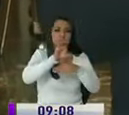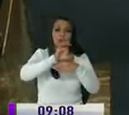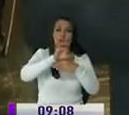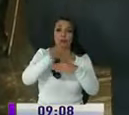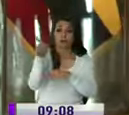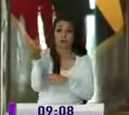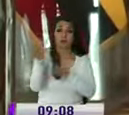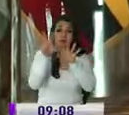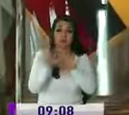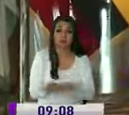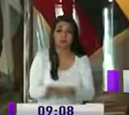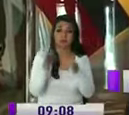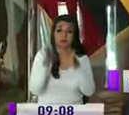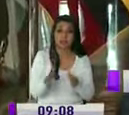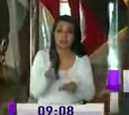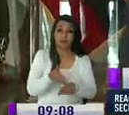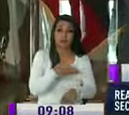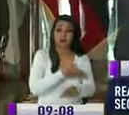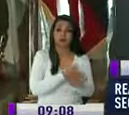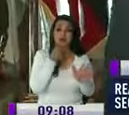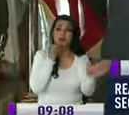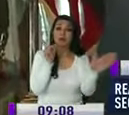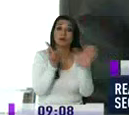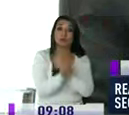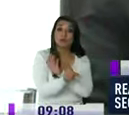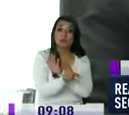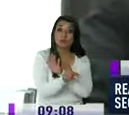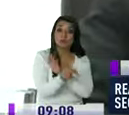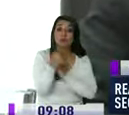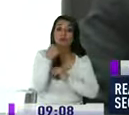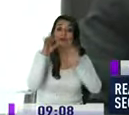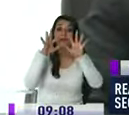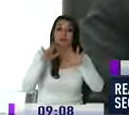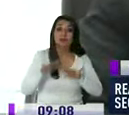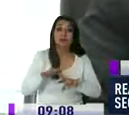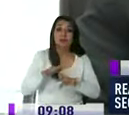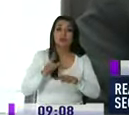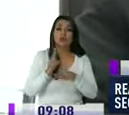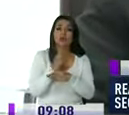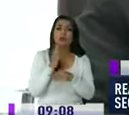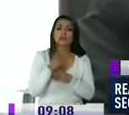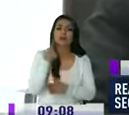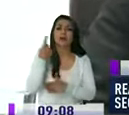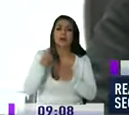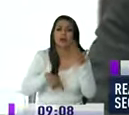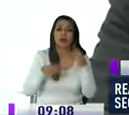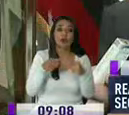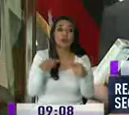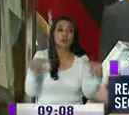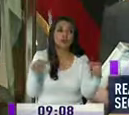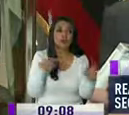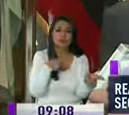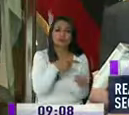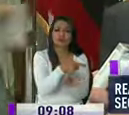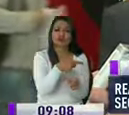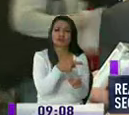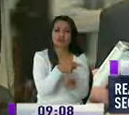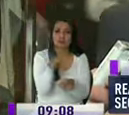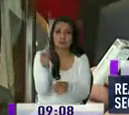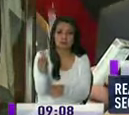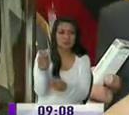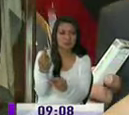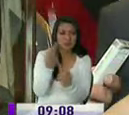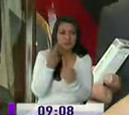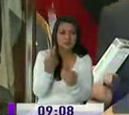debe responder ante las denuncias que se han presentado de que la secretaría fue utilizada para perseguir a opositores lo grave es que haya sido